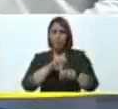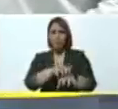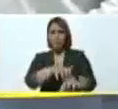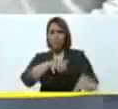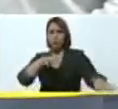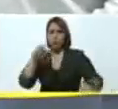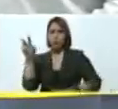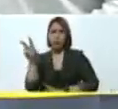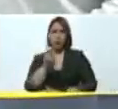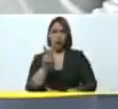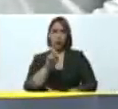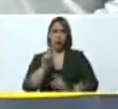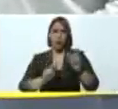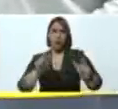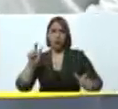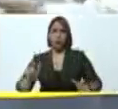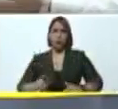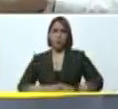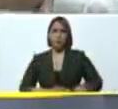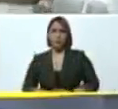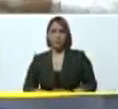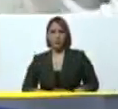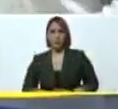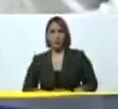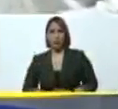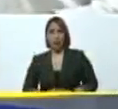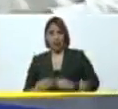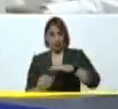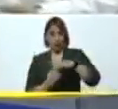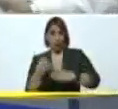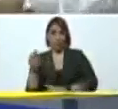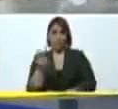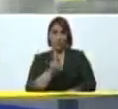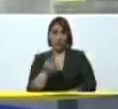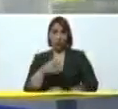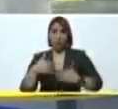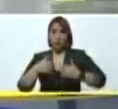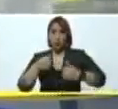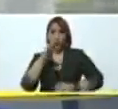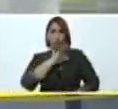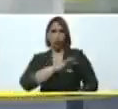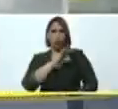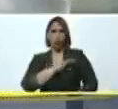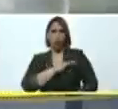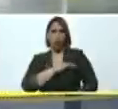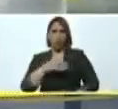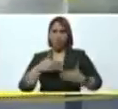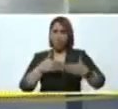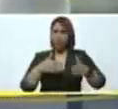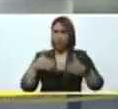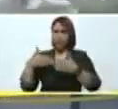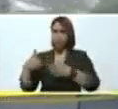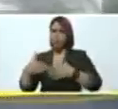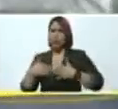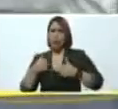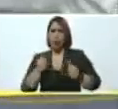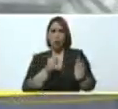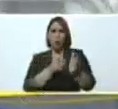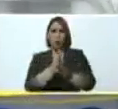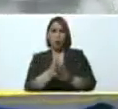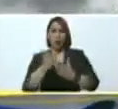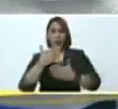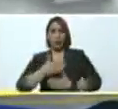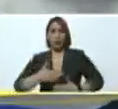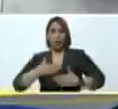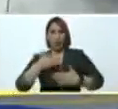pacientes. Que en el Instituto Venezolano de los Seguros Sociales. Tienen garantizada su salud gratuita y de calidad. Por